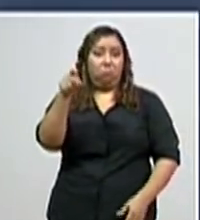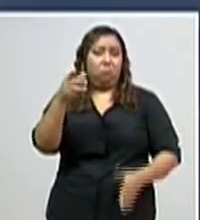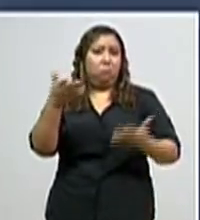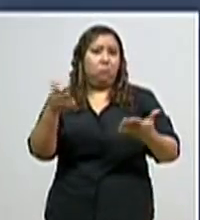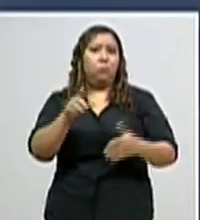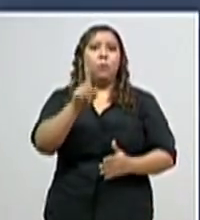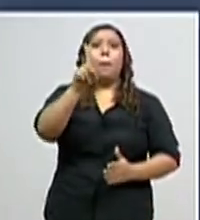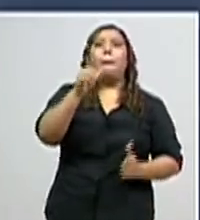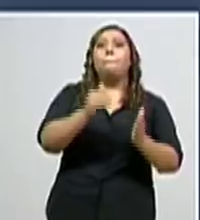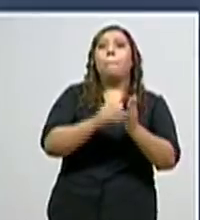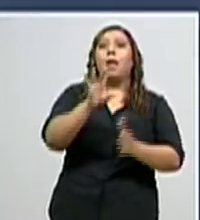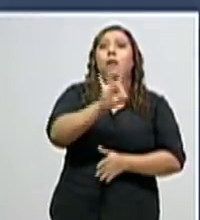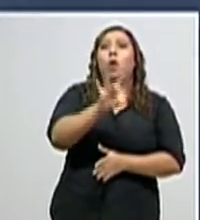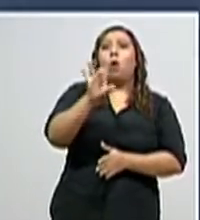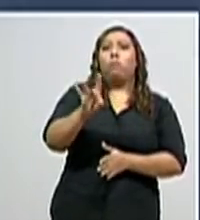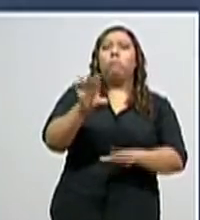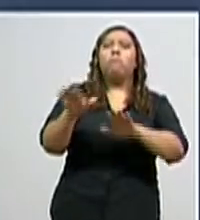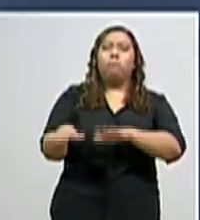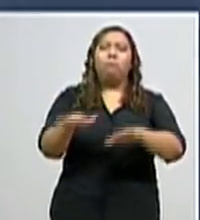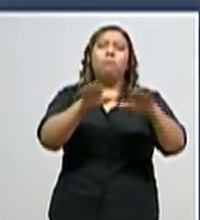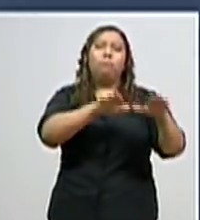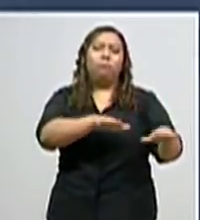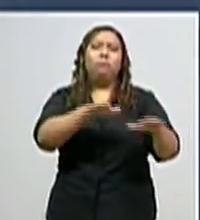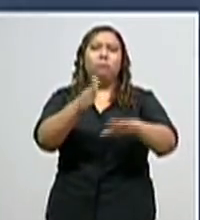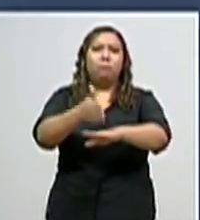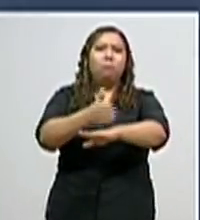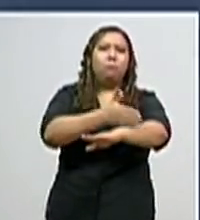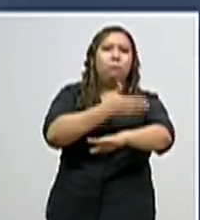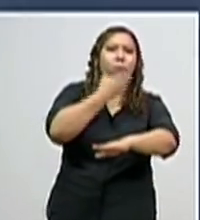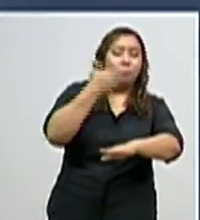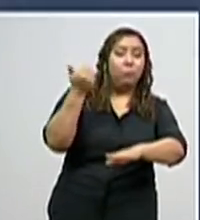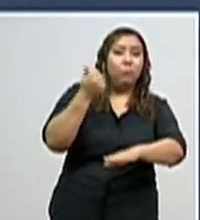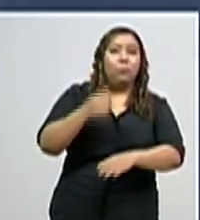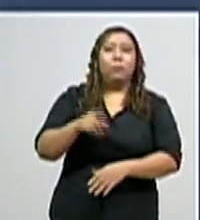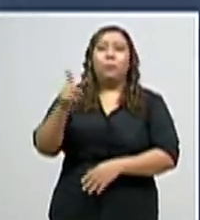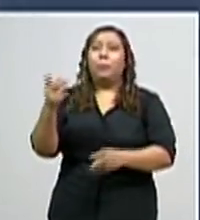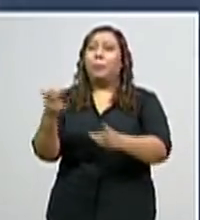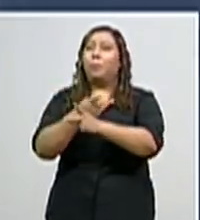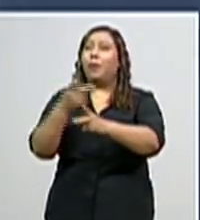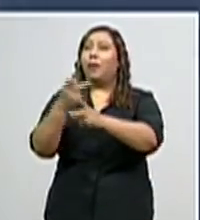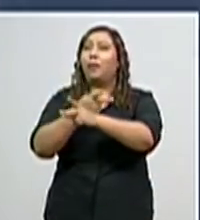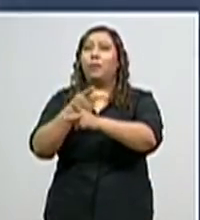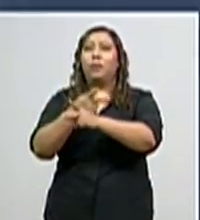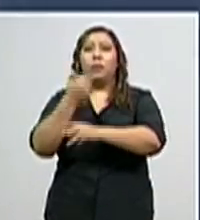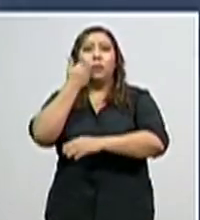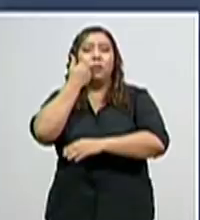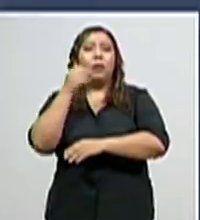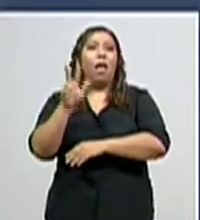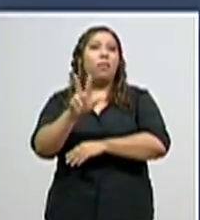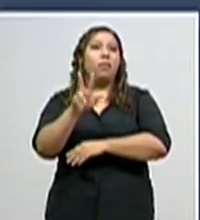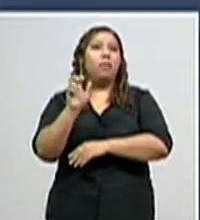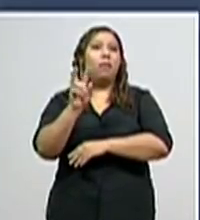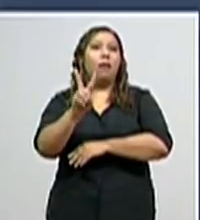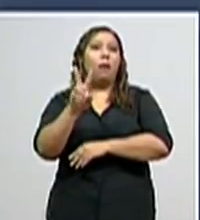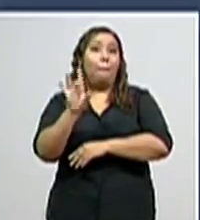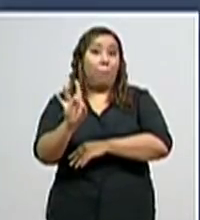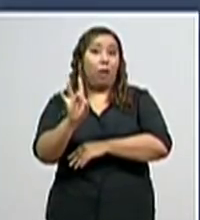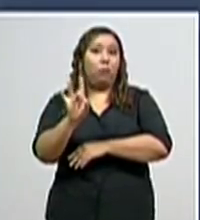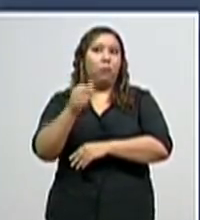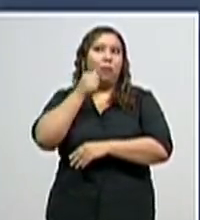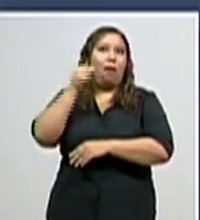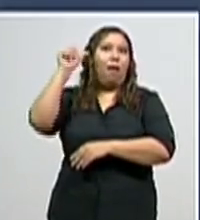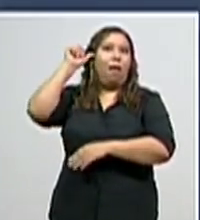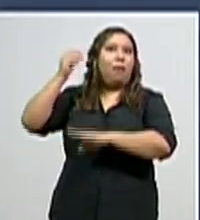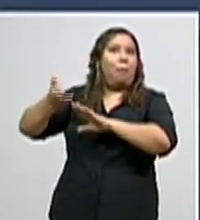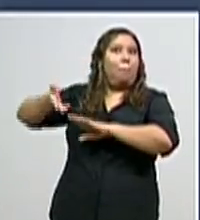tenemos 1,088 en condiciones estables. En condiciones graves, tenemos 328, menos que ayer. Esa es